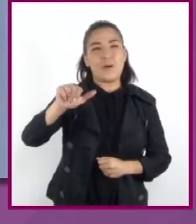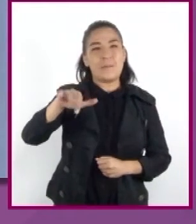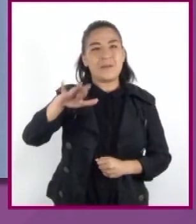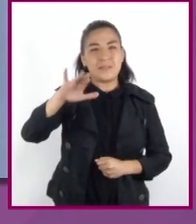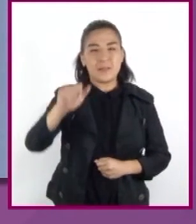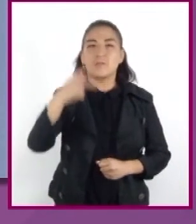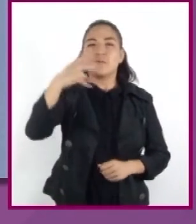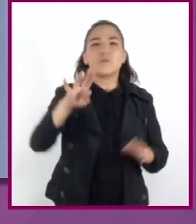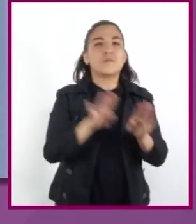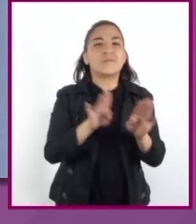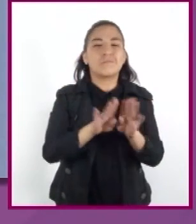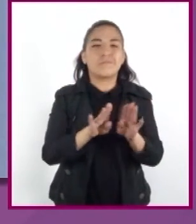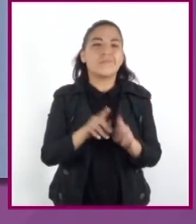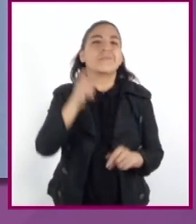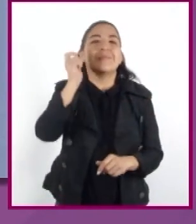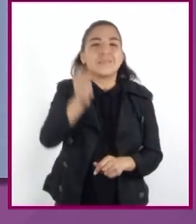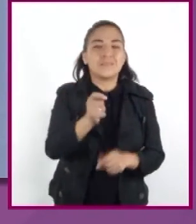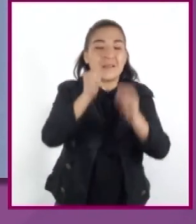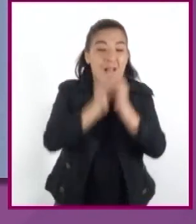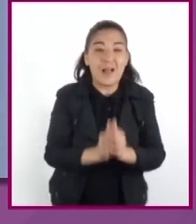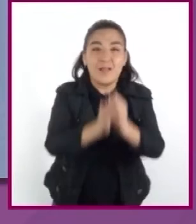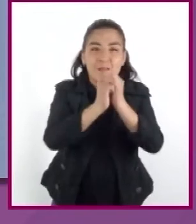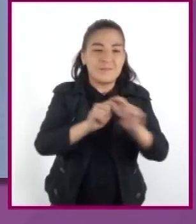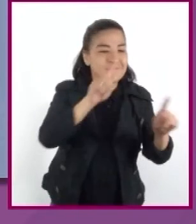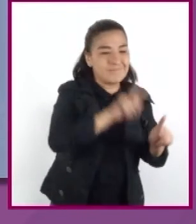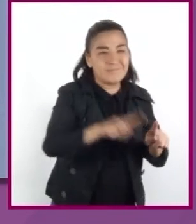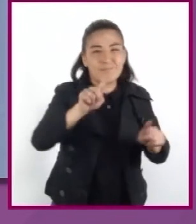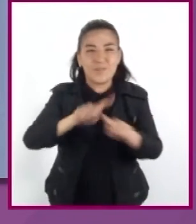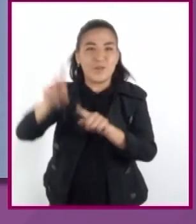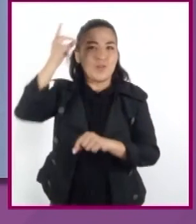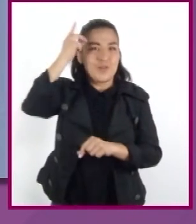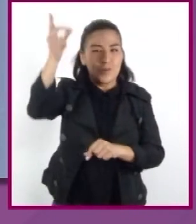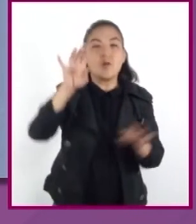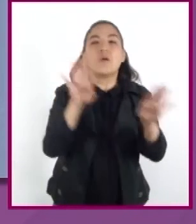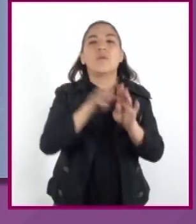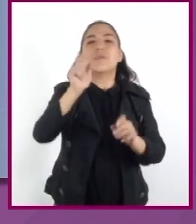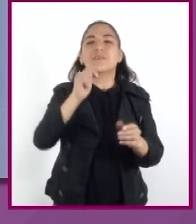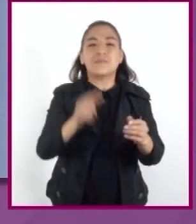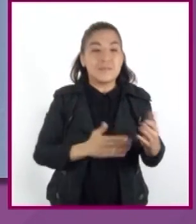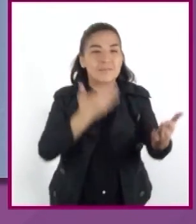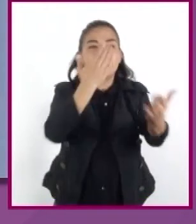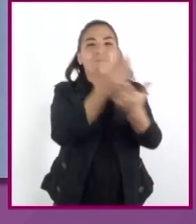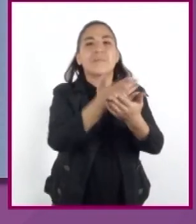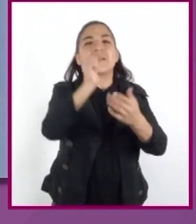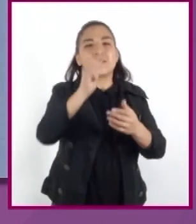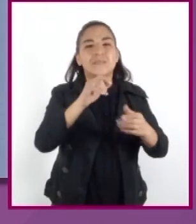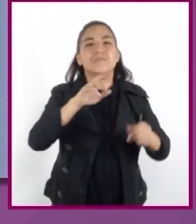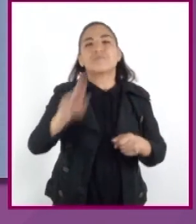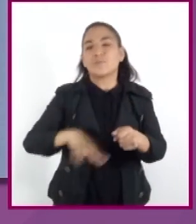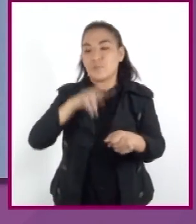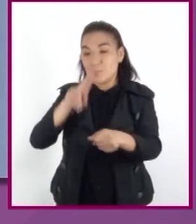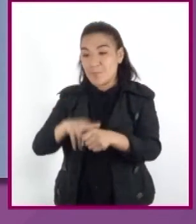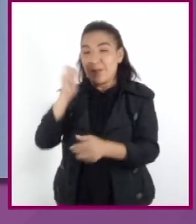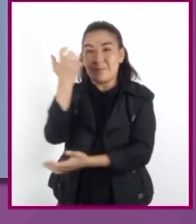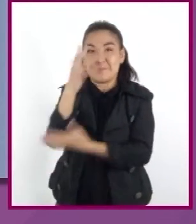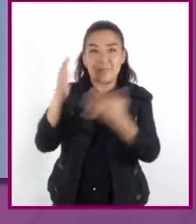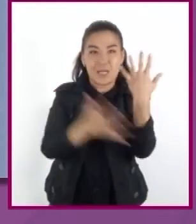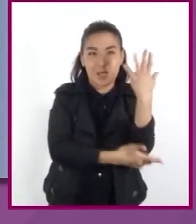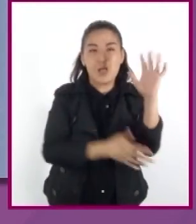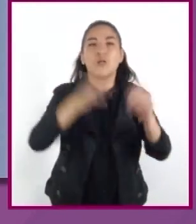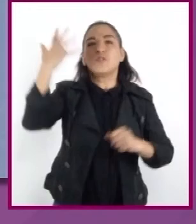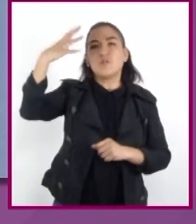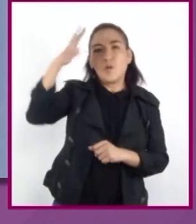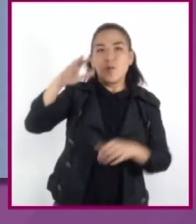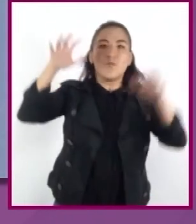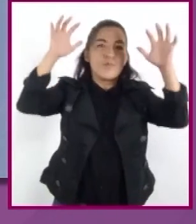politeístas, es decir, adoraban diversas deidades a las que se les atribuían elementos de la naturaleza como el sol,